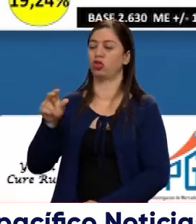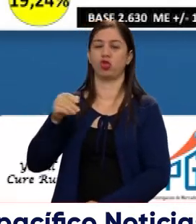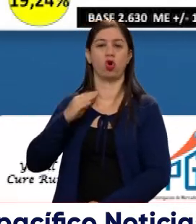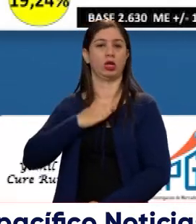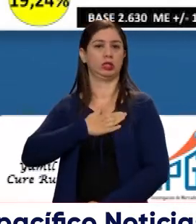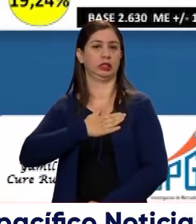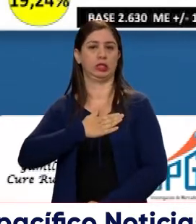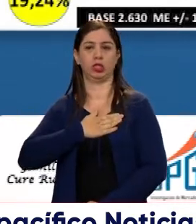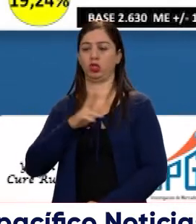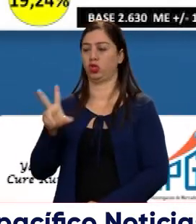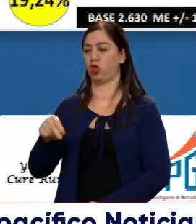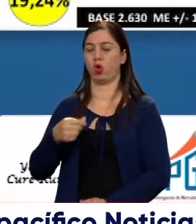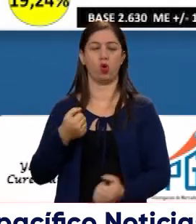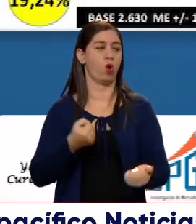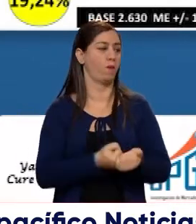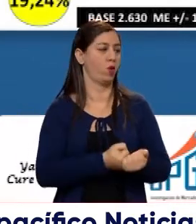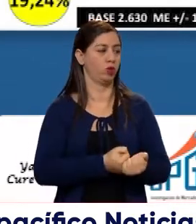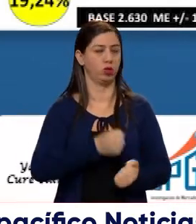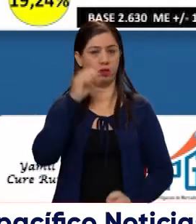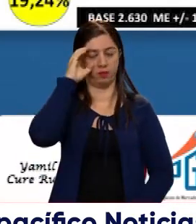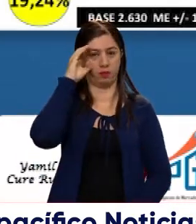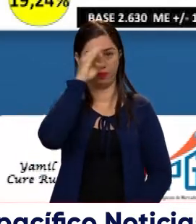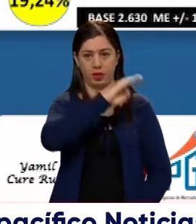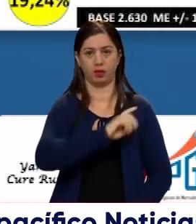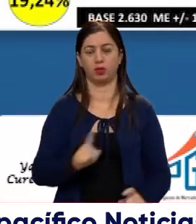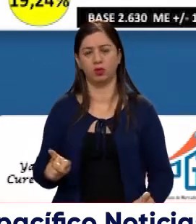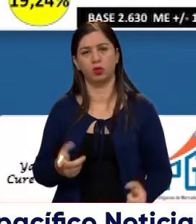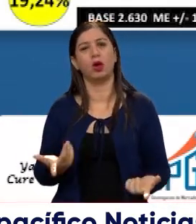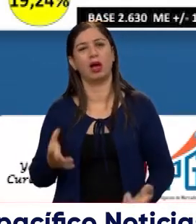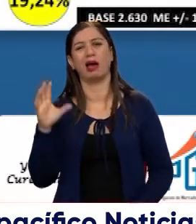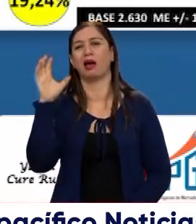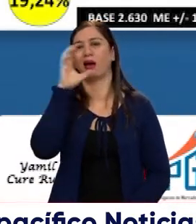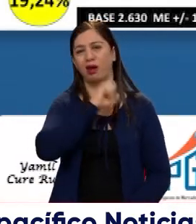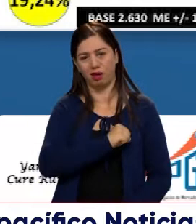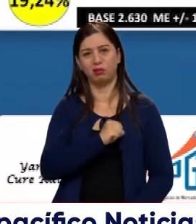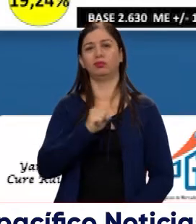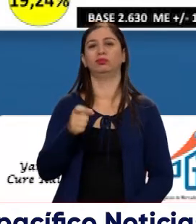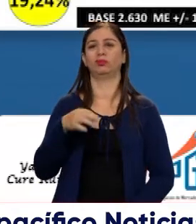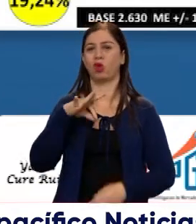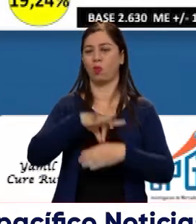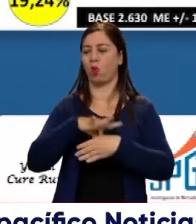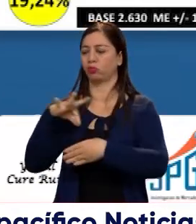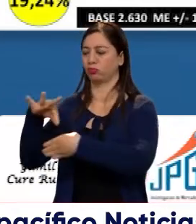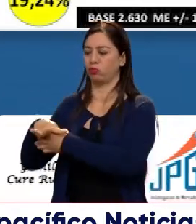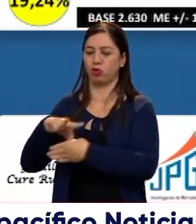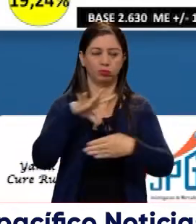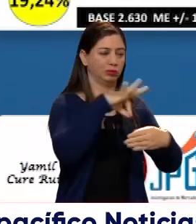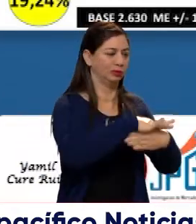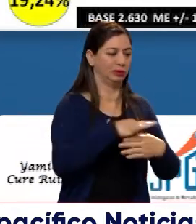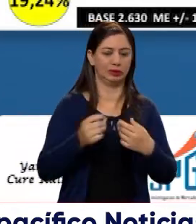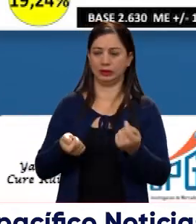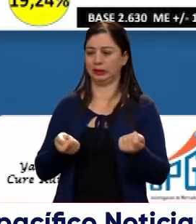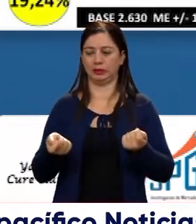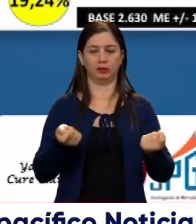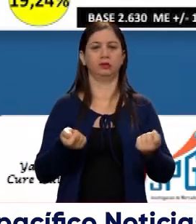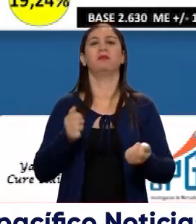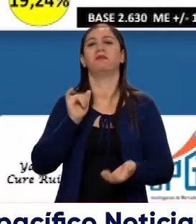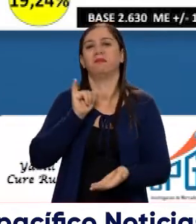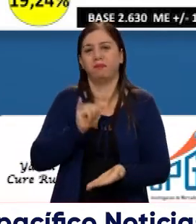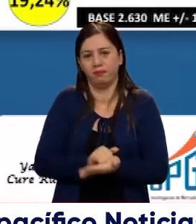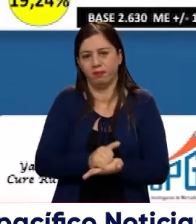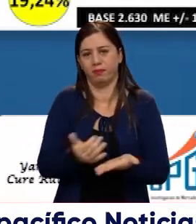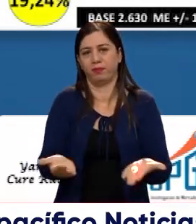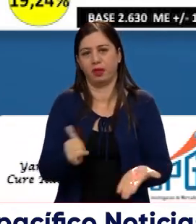ni de Petro, nos damos cuenta que la motivación a votar por uno o por el otro sigue siendo lo mismo. Un